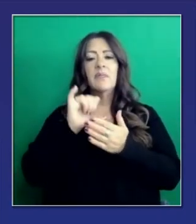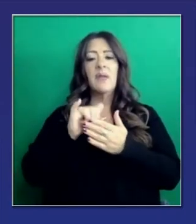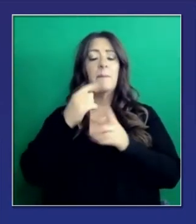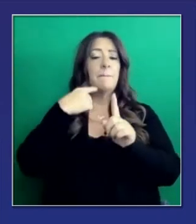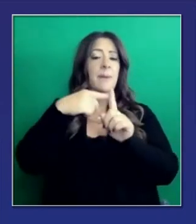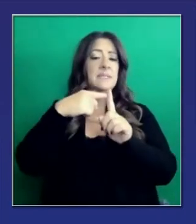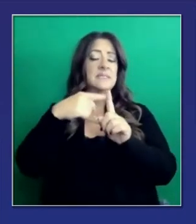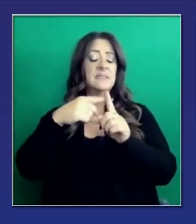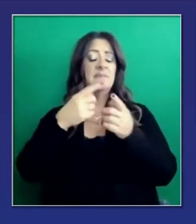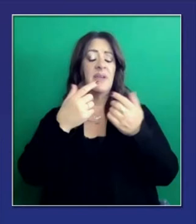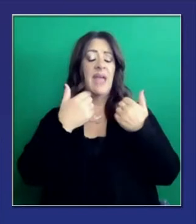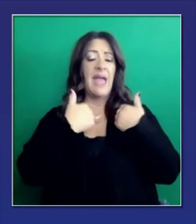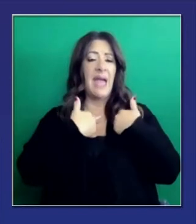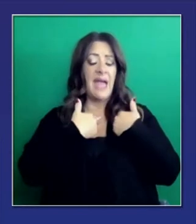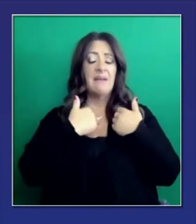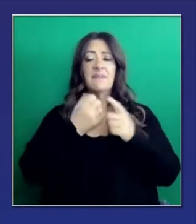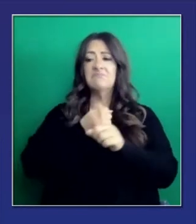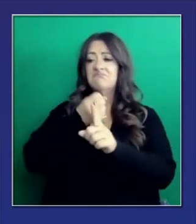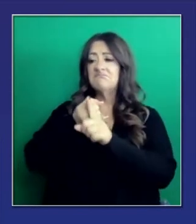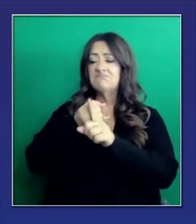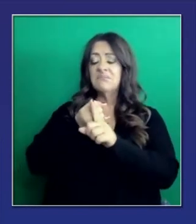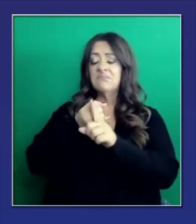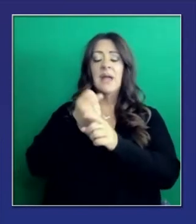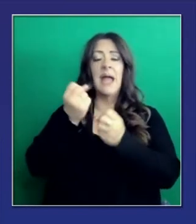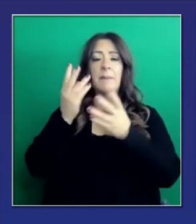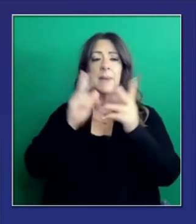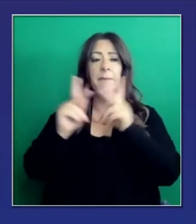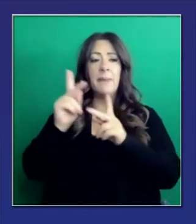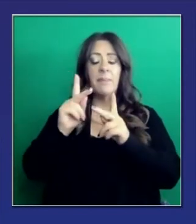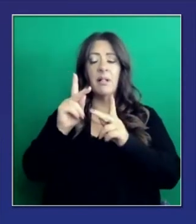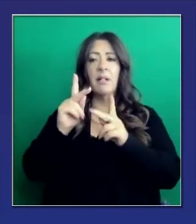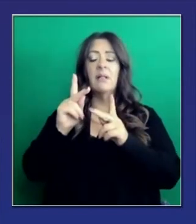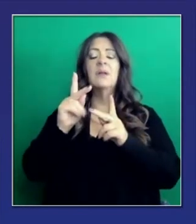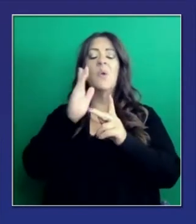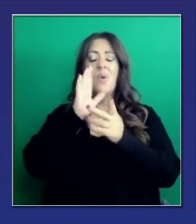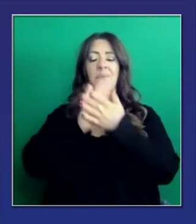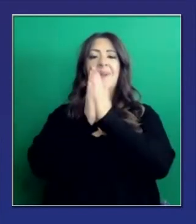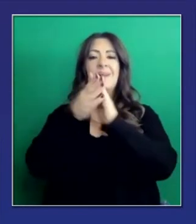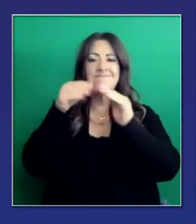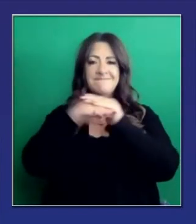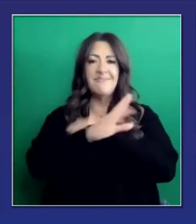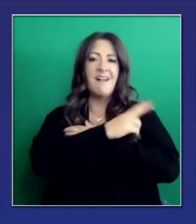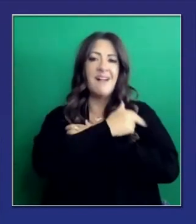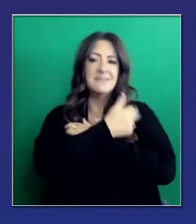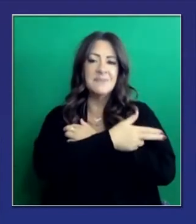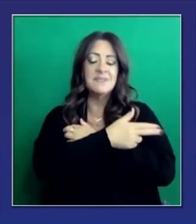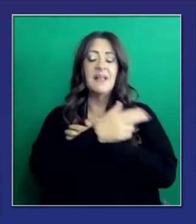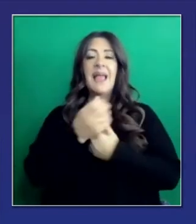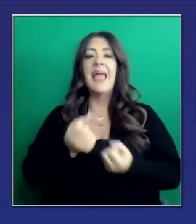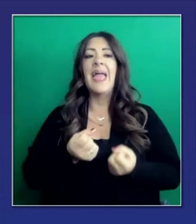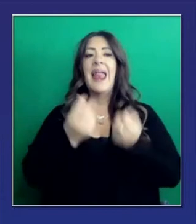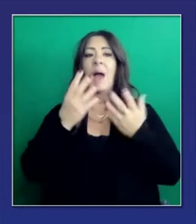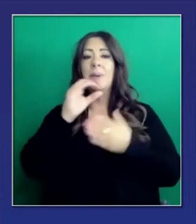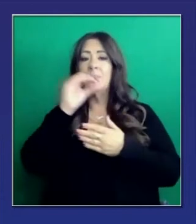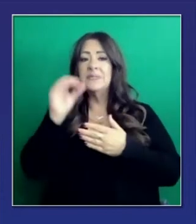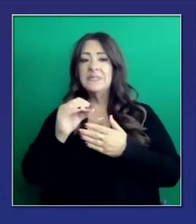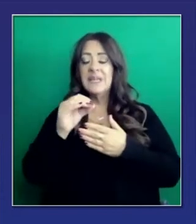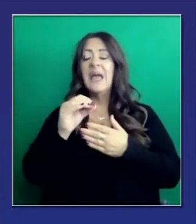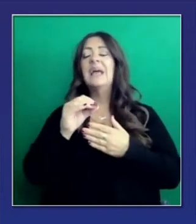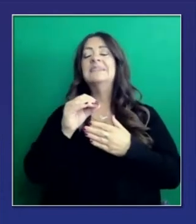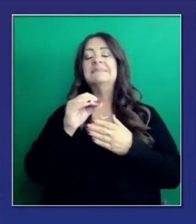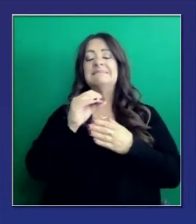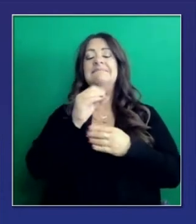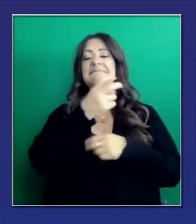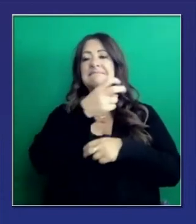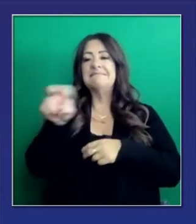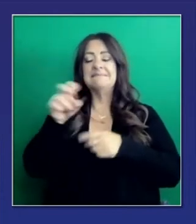positivas han tenido sobre el número de casos, porcentaje de personas que terminan en el hospital y el porcentaje todavía de personas que están bajo